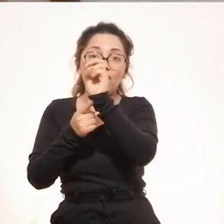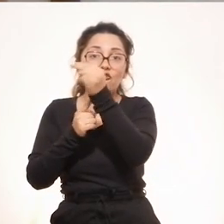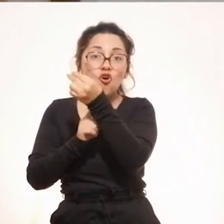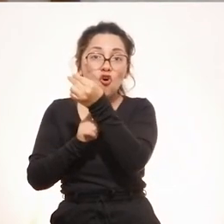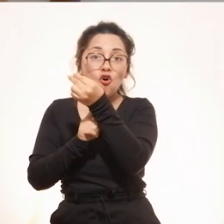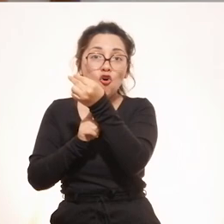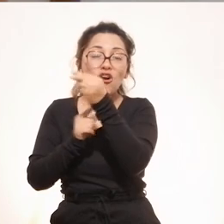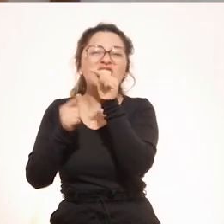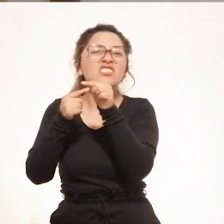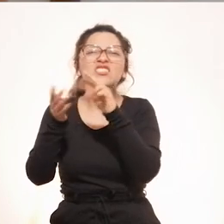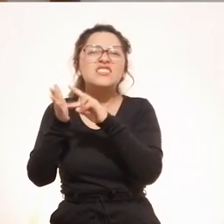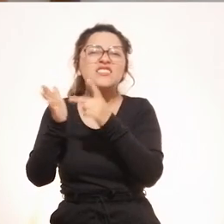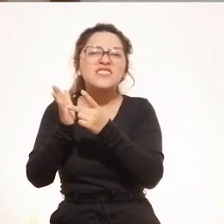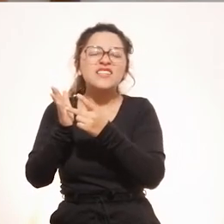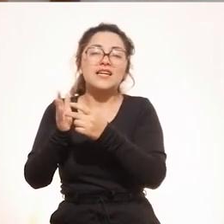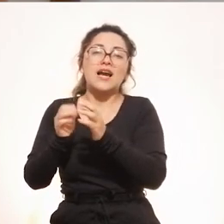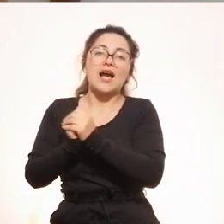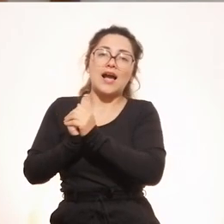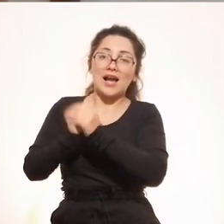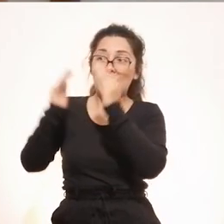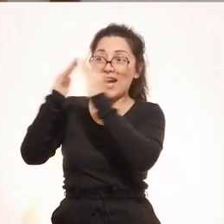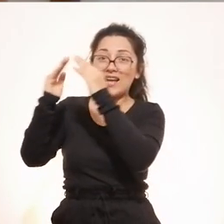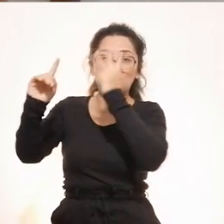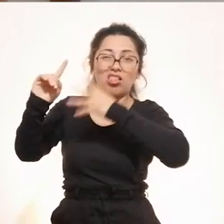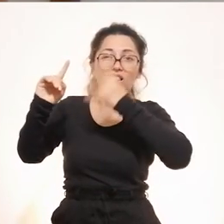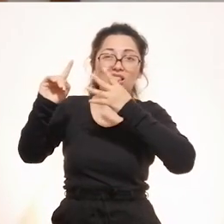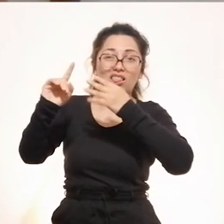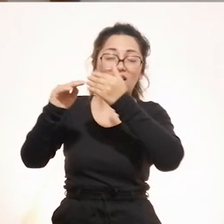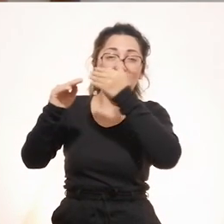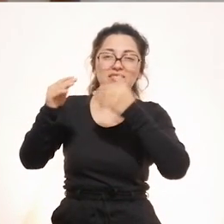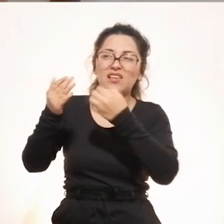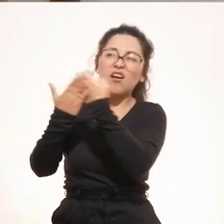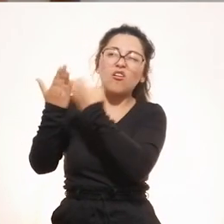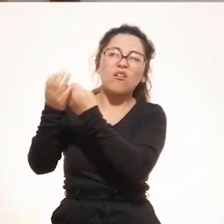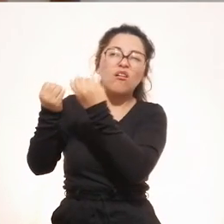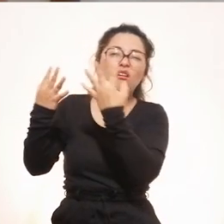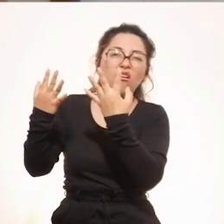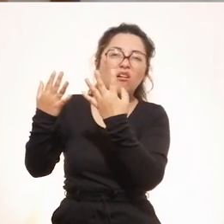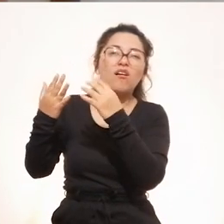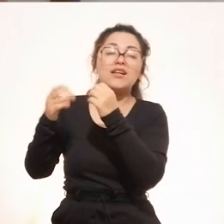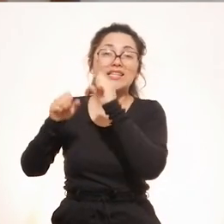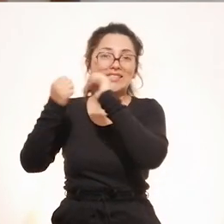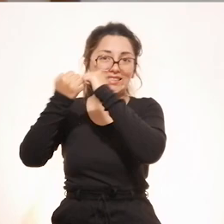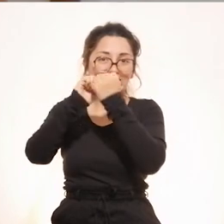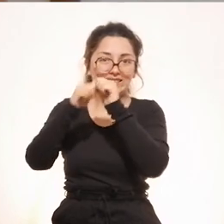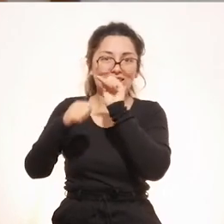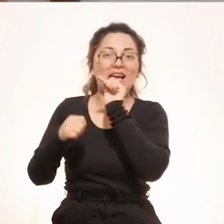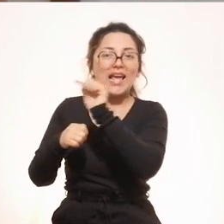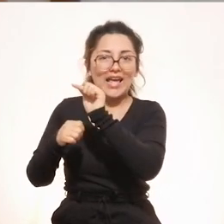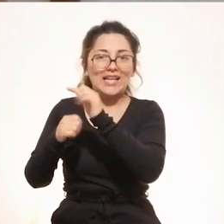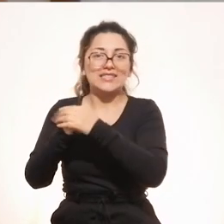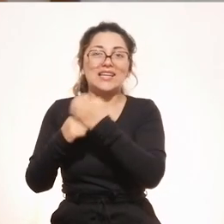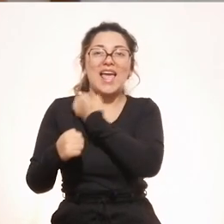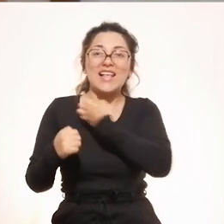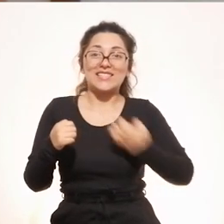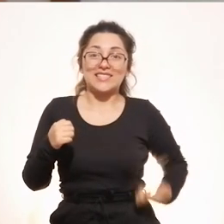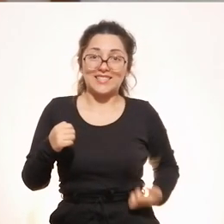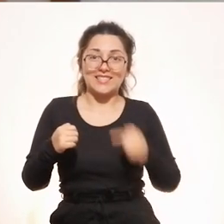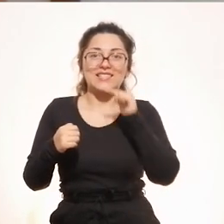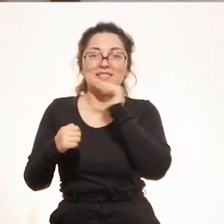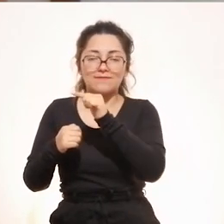Sistema de Focalización de Hogares y no tienen ningún otro costo. El costo que demanda este examen